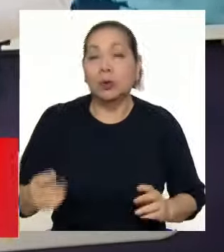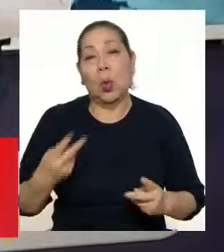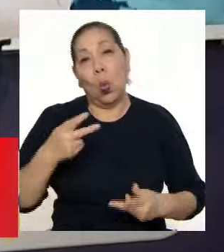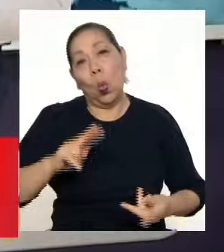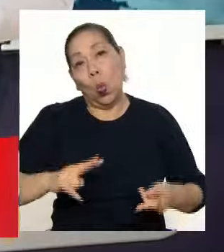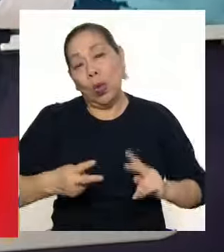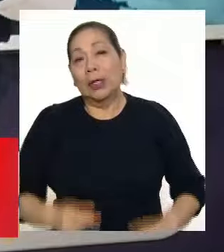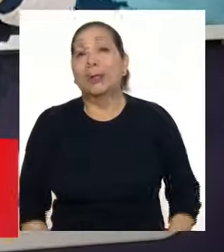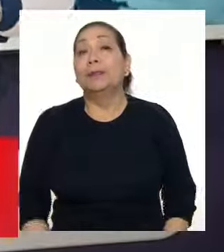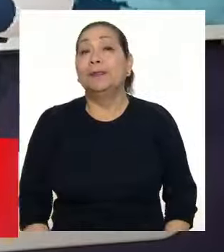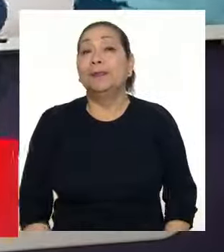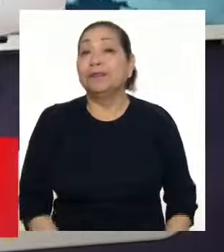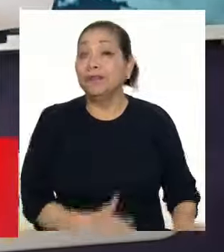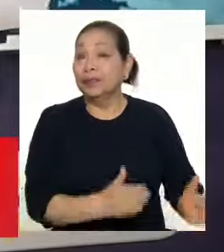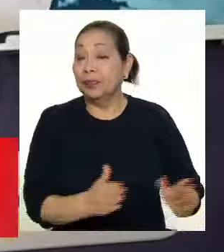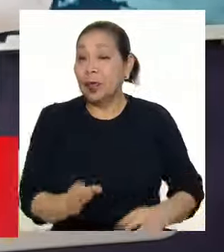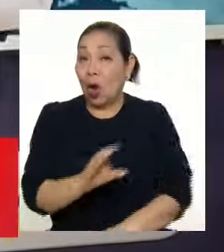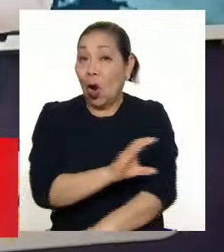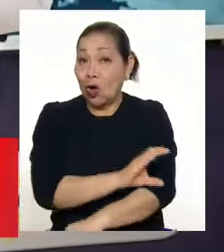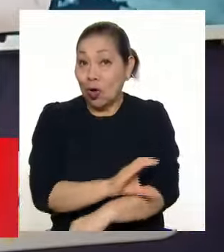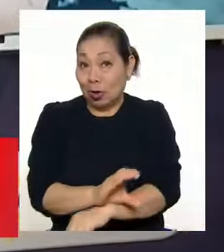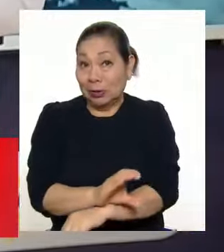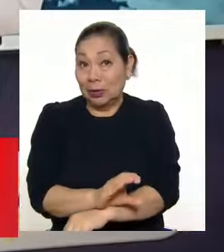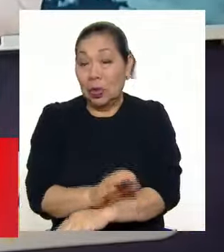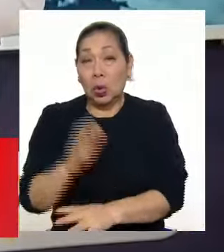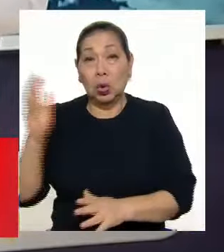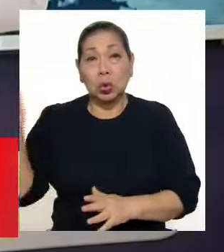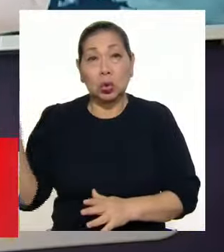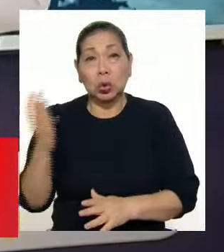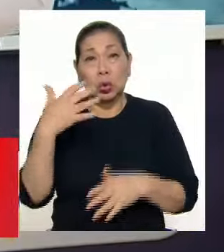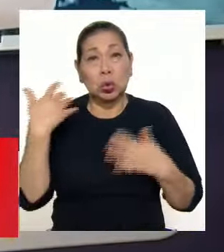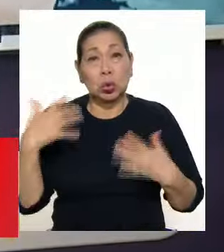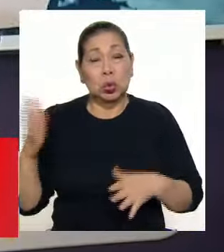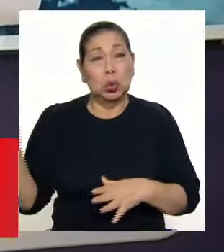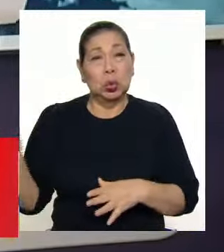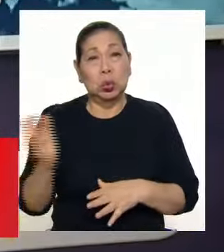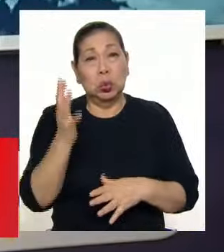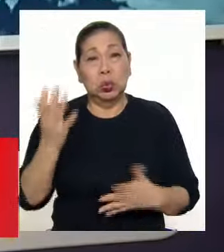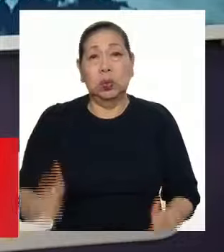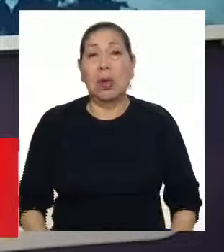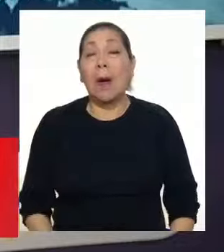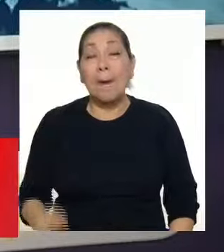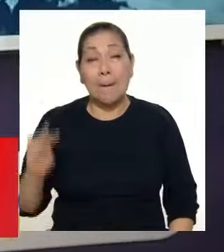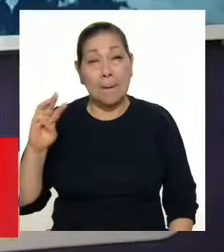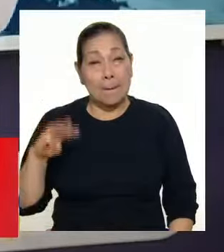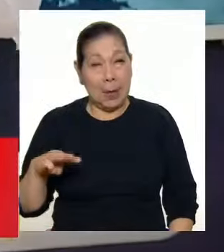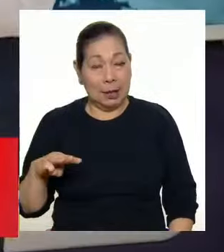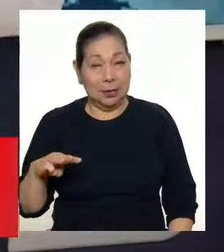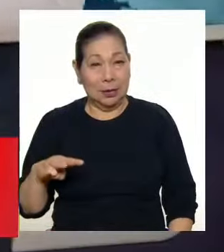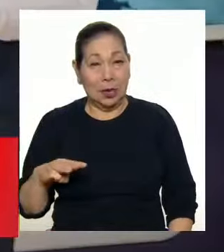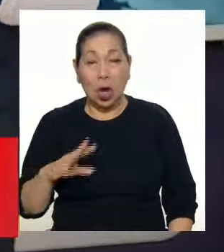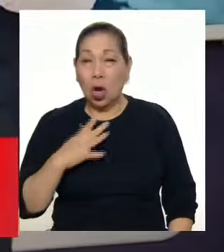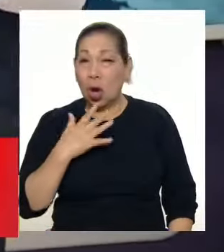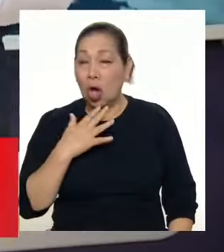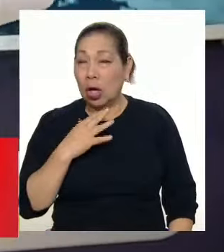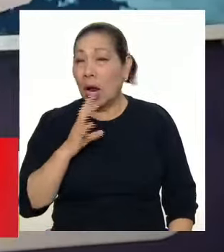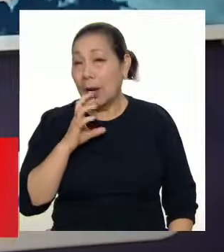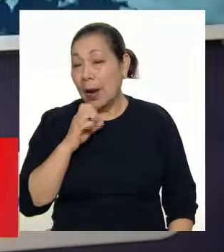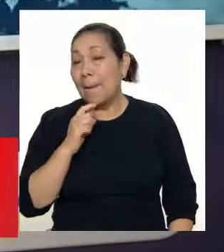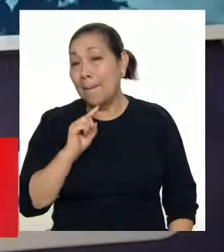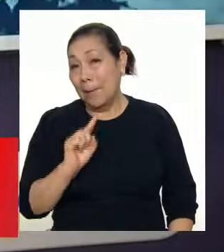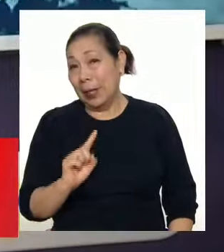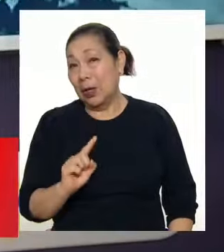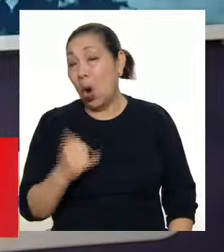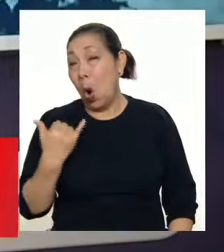Ahora vamos al sector de la costa. Ahora tenemos un aviso de incremento de viento en la costa, vigente también desde el día del martes. Es un aviso nivel naranja. Pero